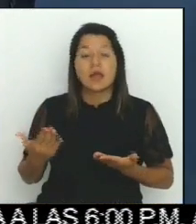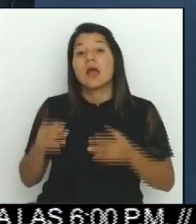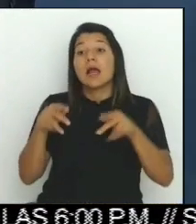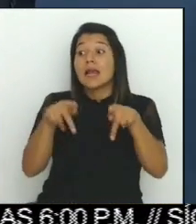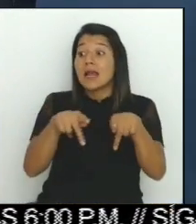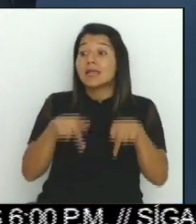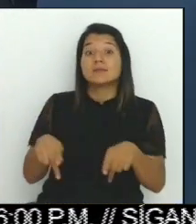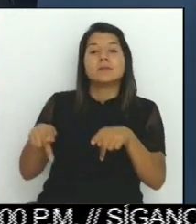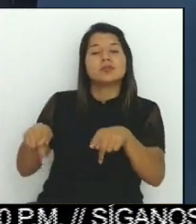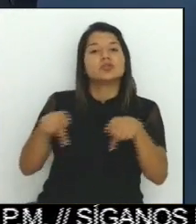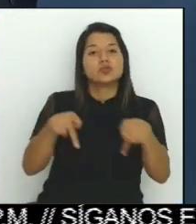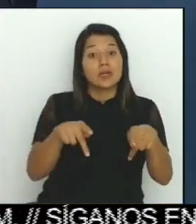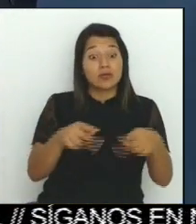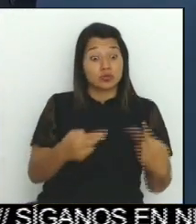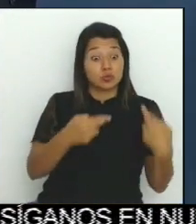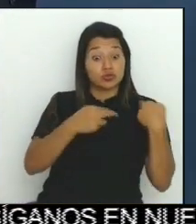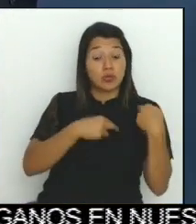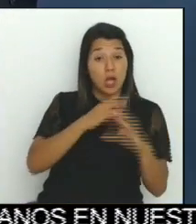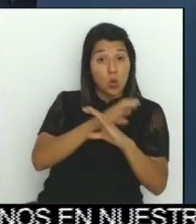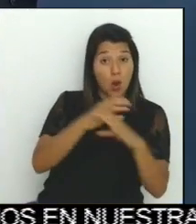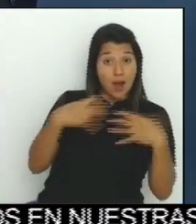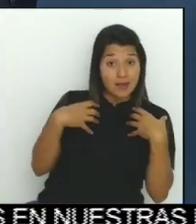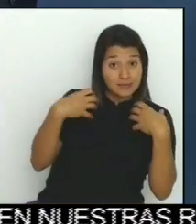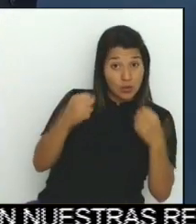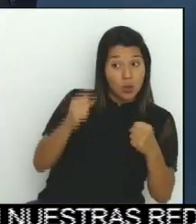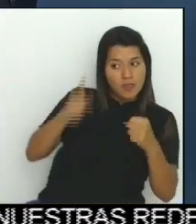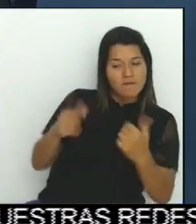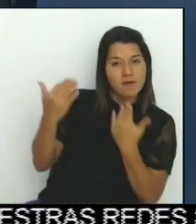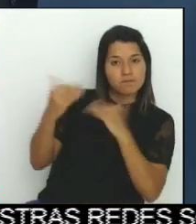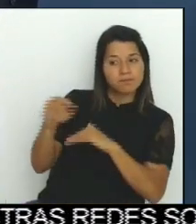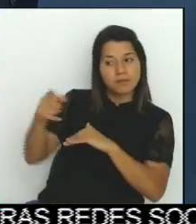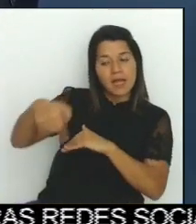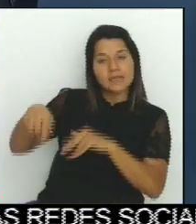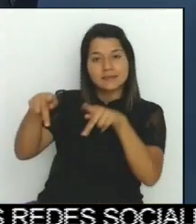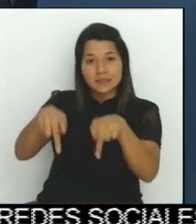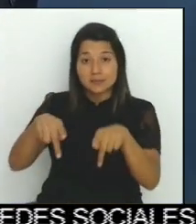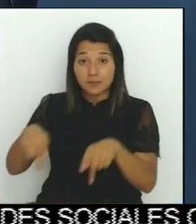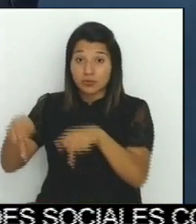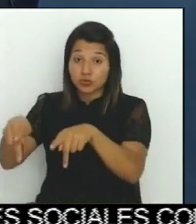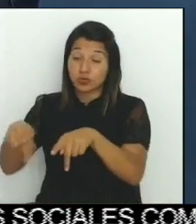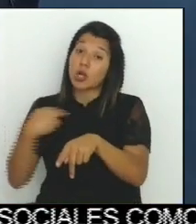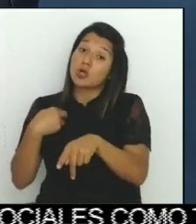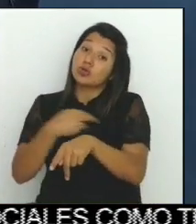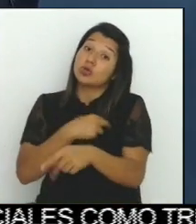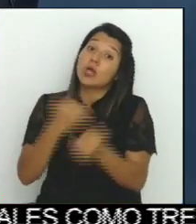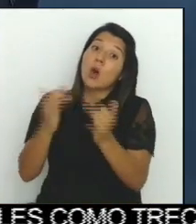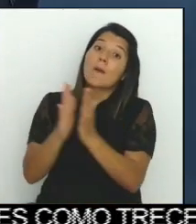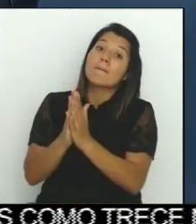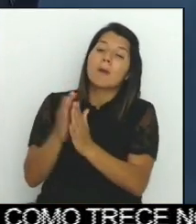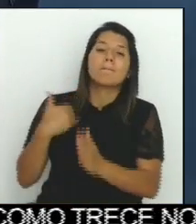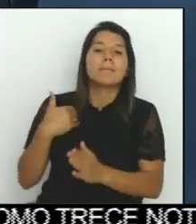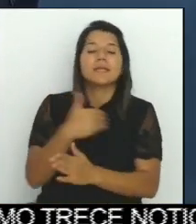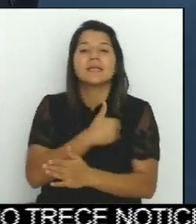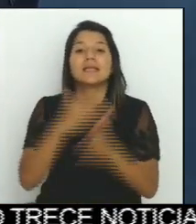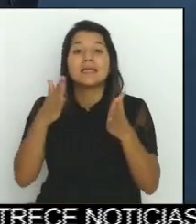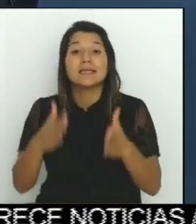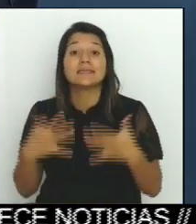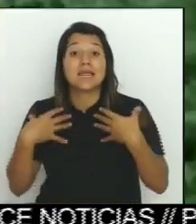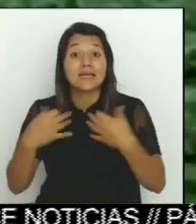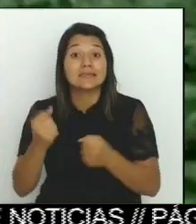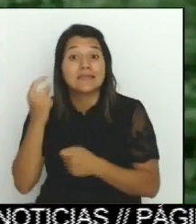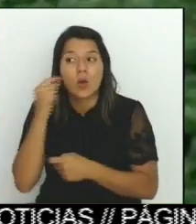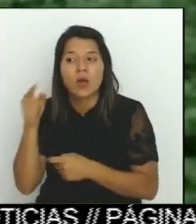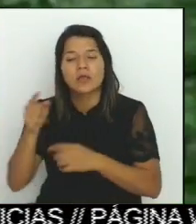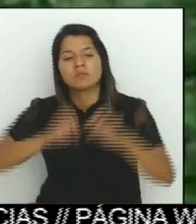y le vamos a transmitir a la Ministra de Salud para que evalúe y si hay necesidad lo lleve al Poder